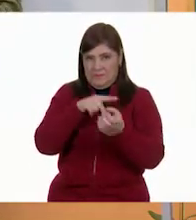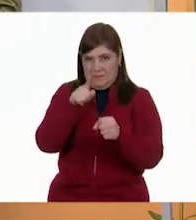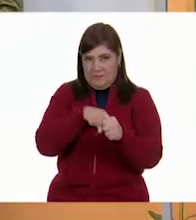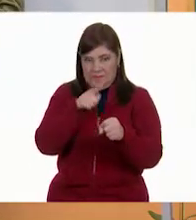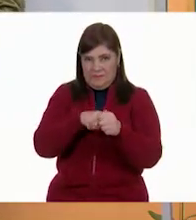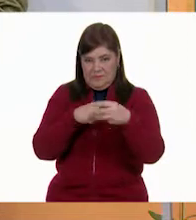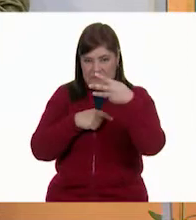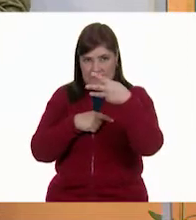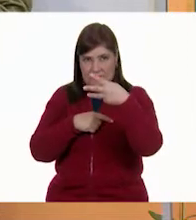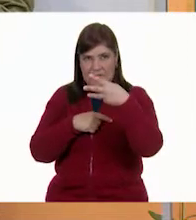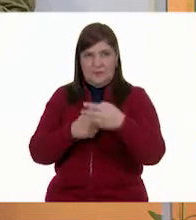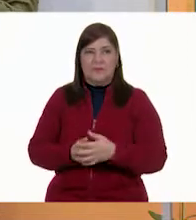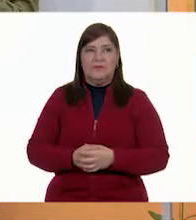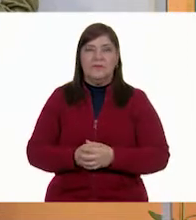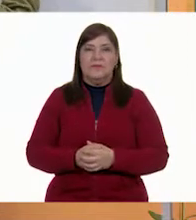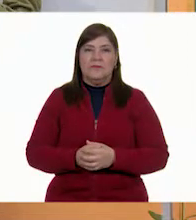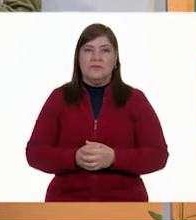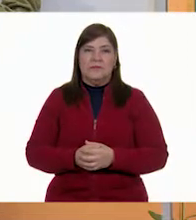Verde. bien.